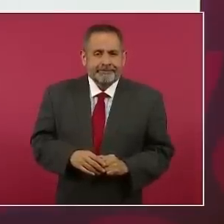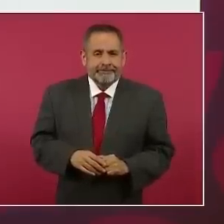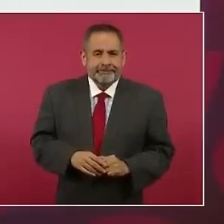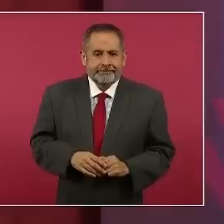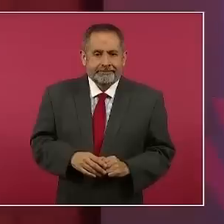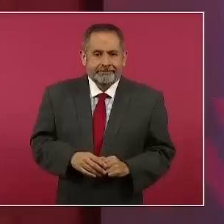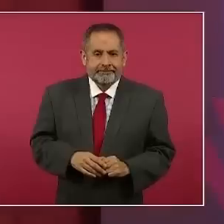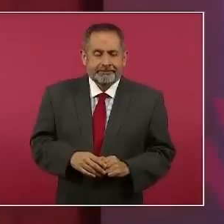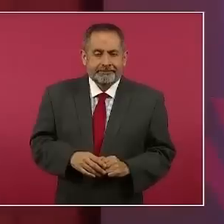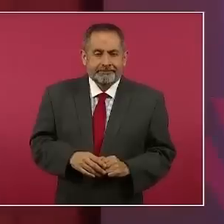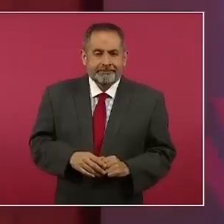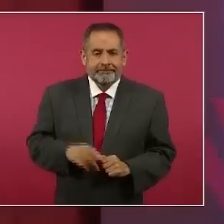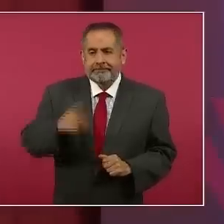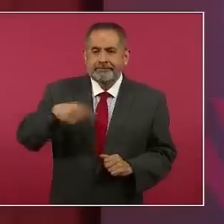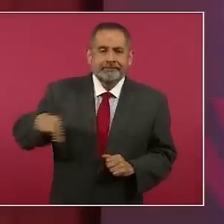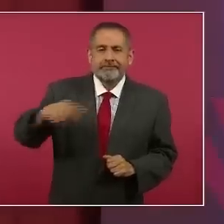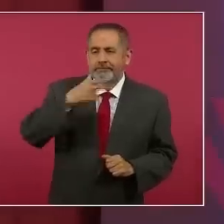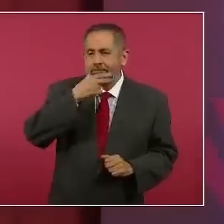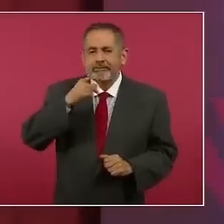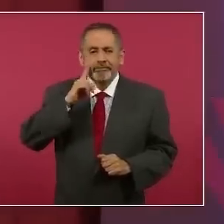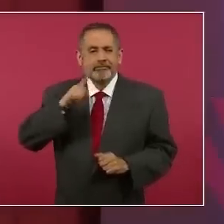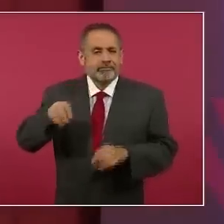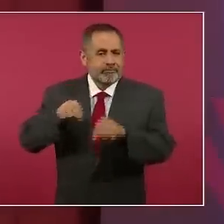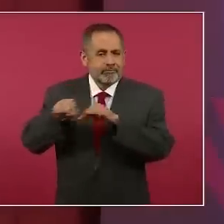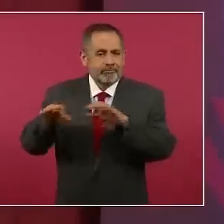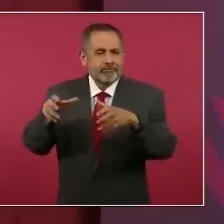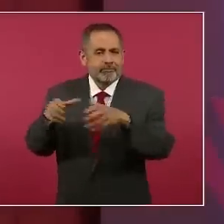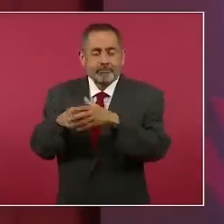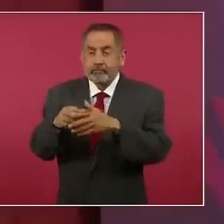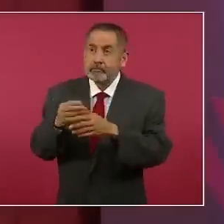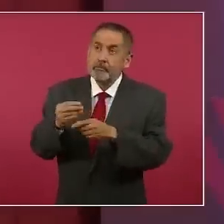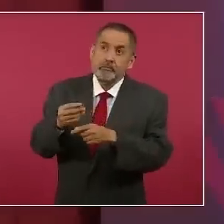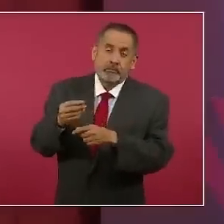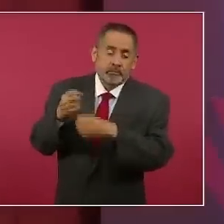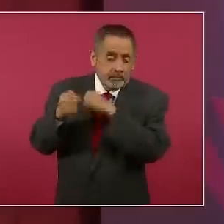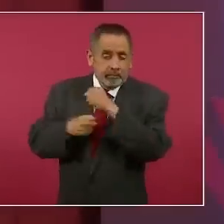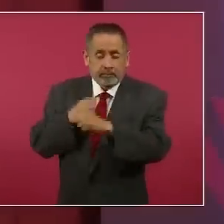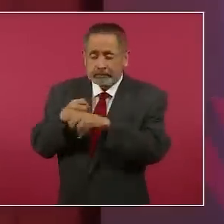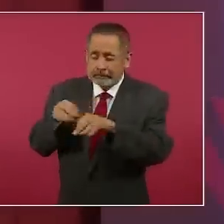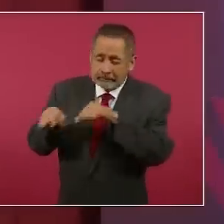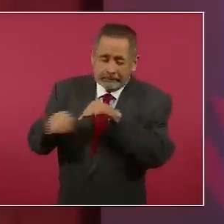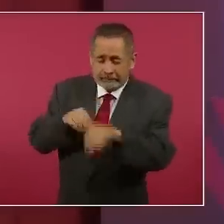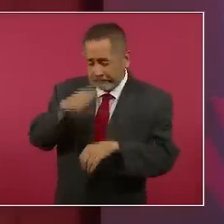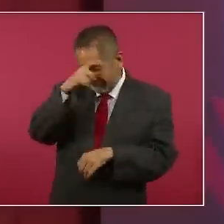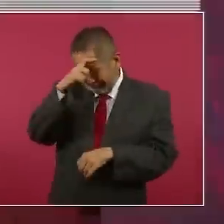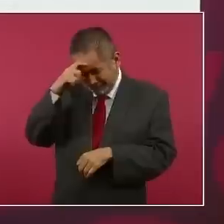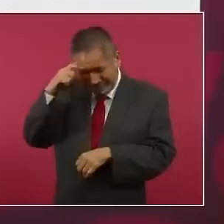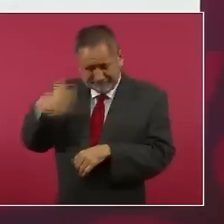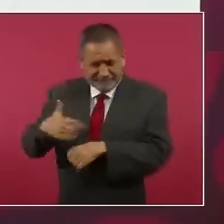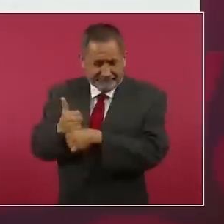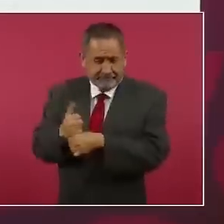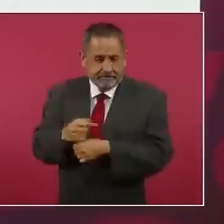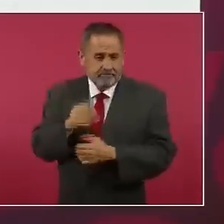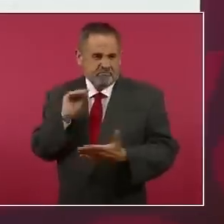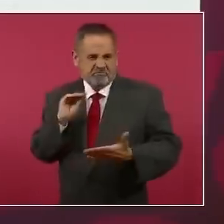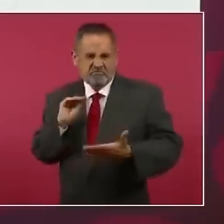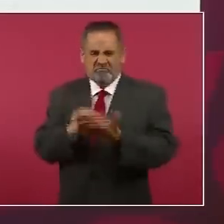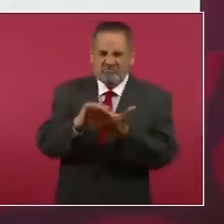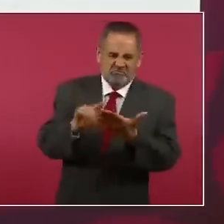las y los trabajadores y con tanto sacrificio se impuso?